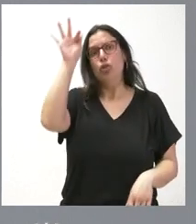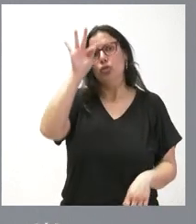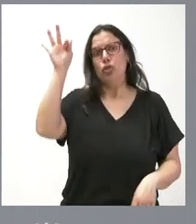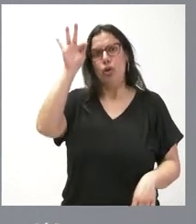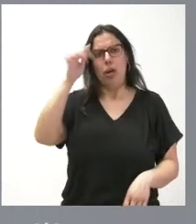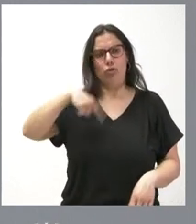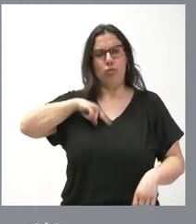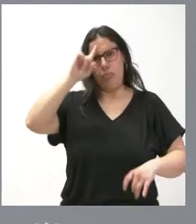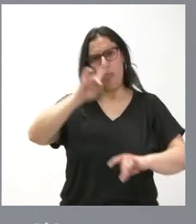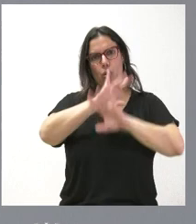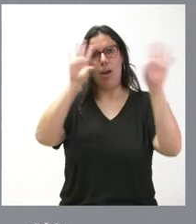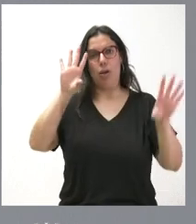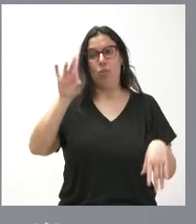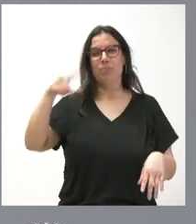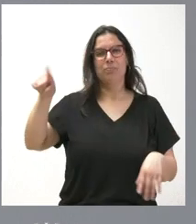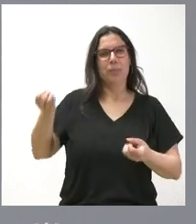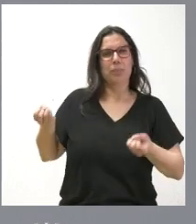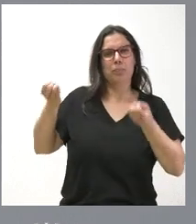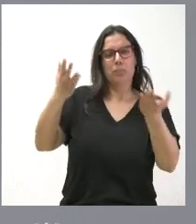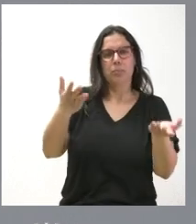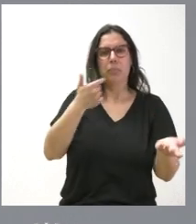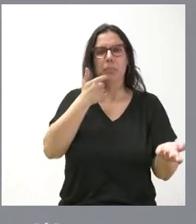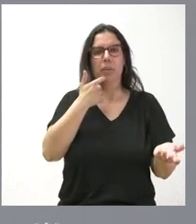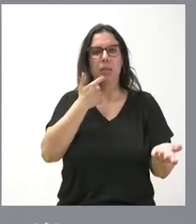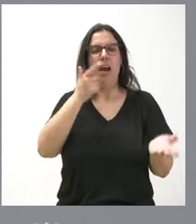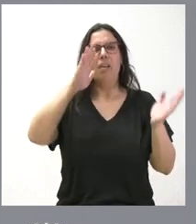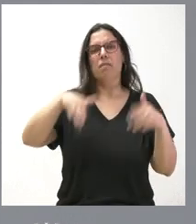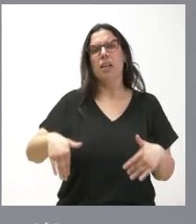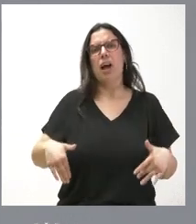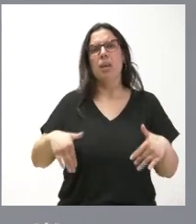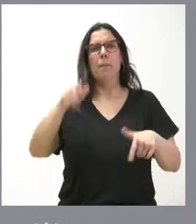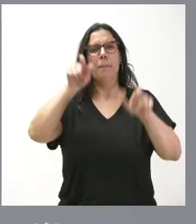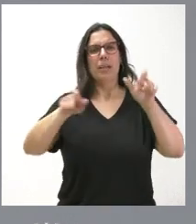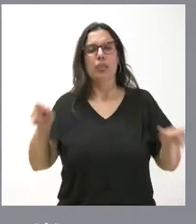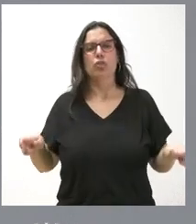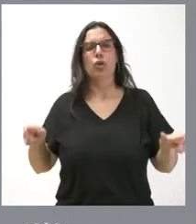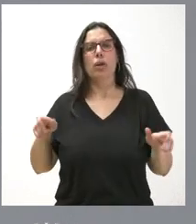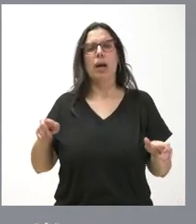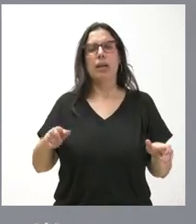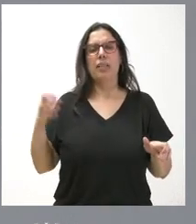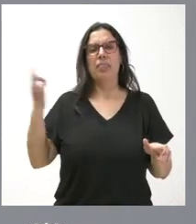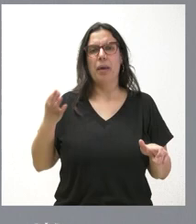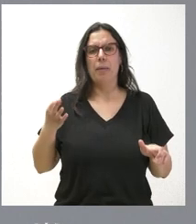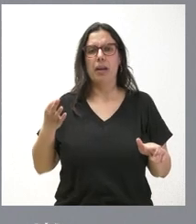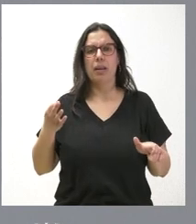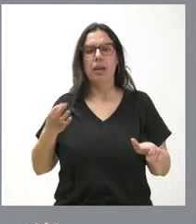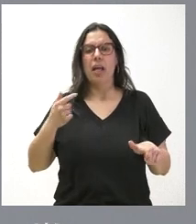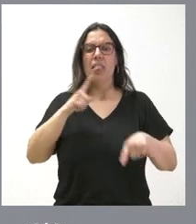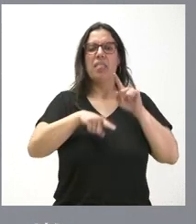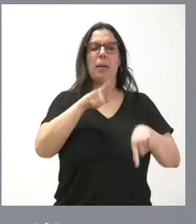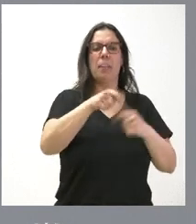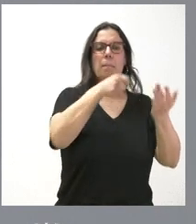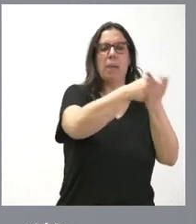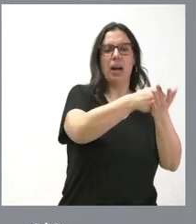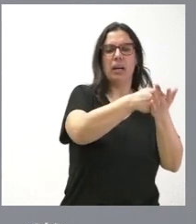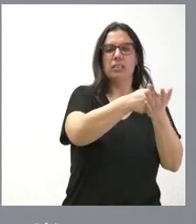tenemos. Esta idea que se nos manifiesta aquí de que, al final, las personas tienen que recibir servicios en función de los impuestos que